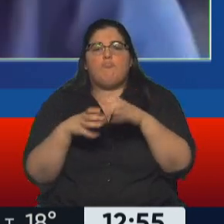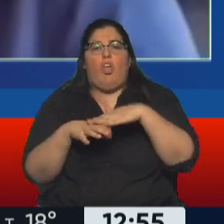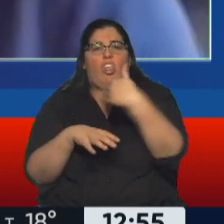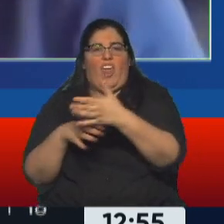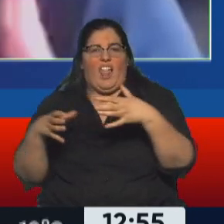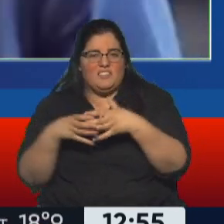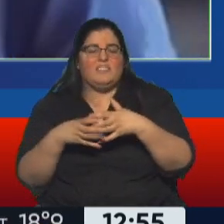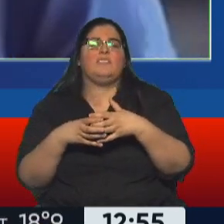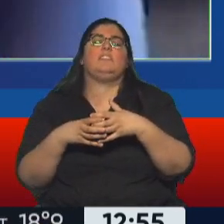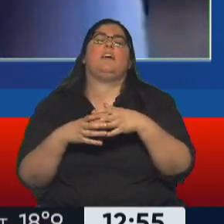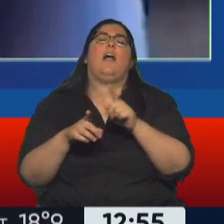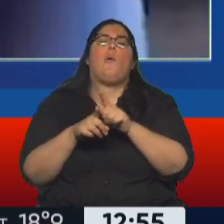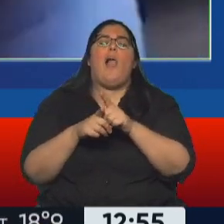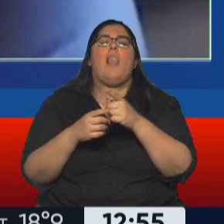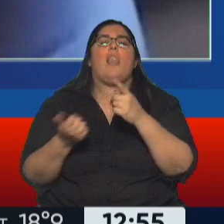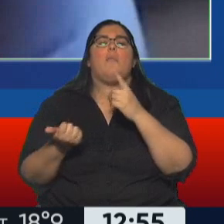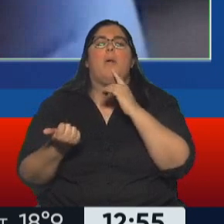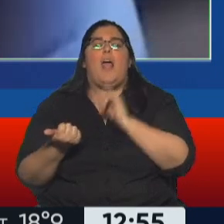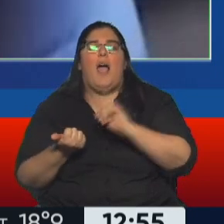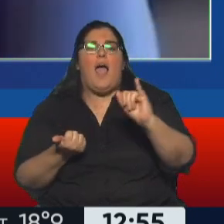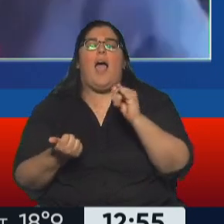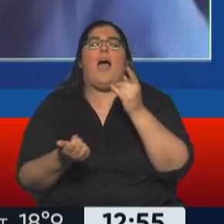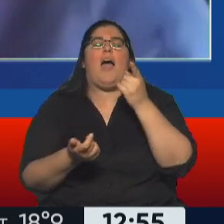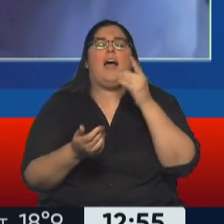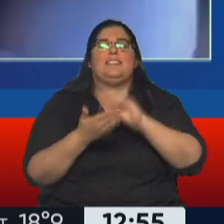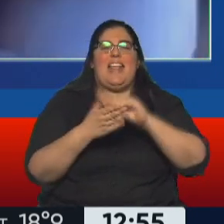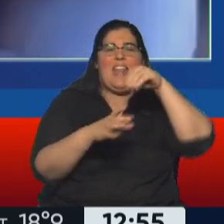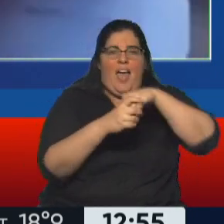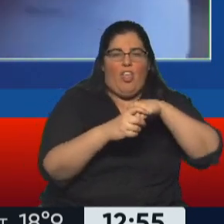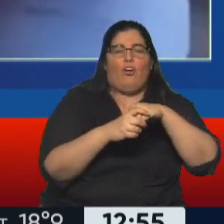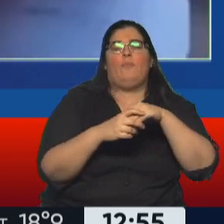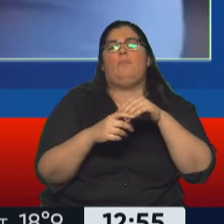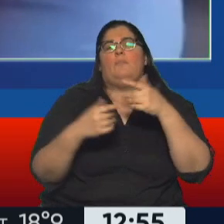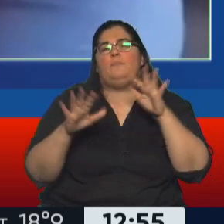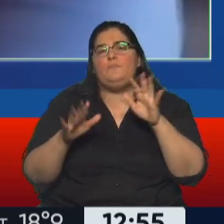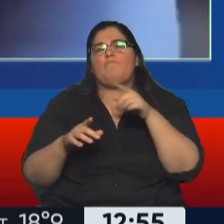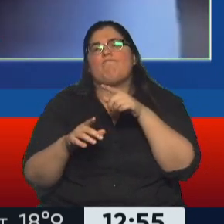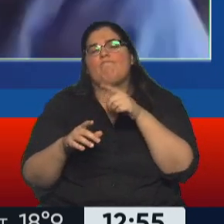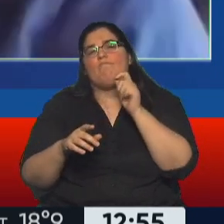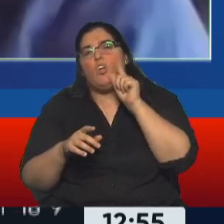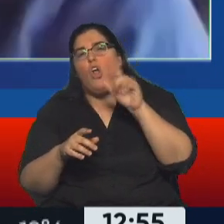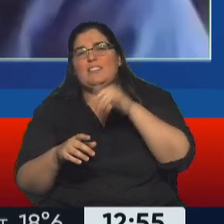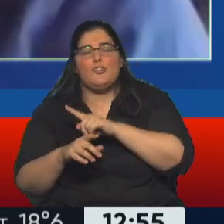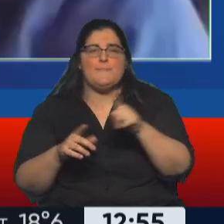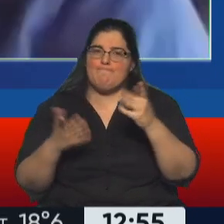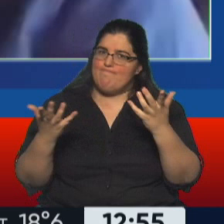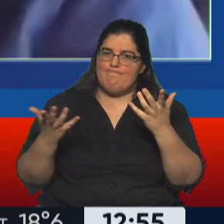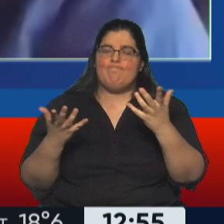acusación, si es que llega al Senado, caiga, vayan a lograrla. O sea, el presidente está